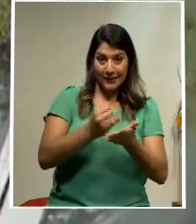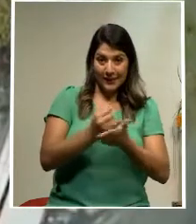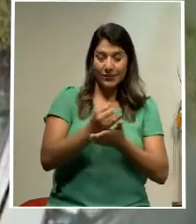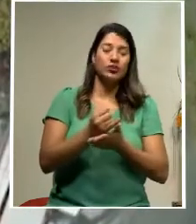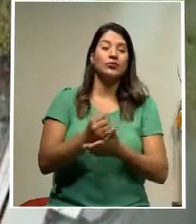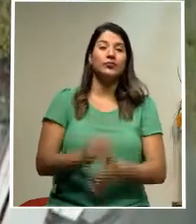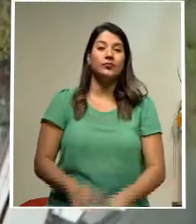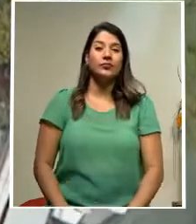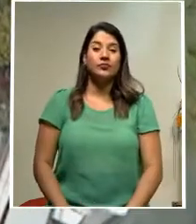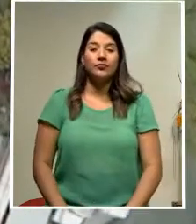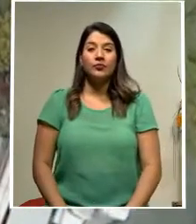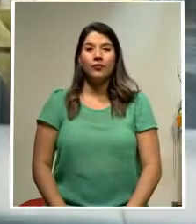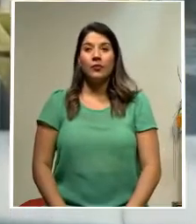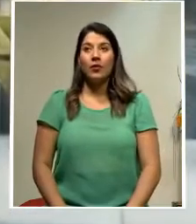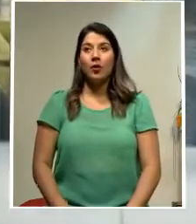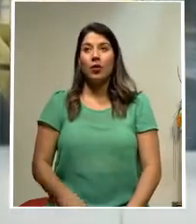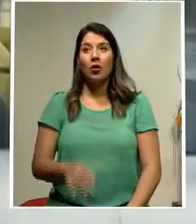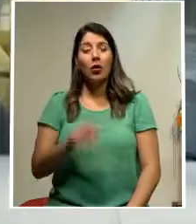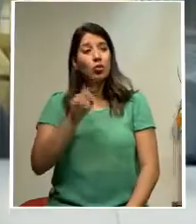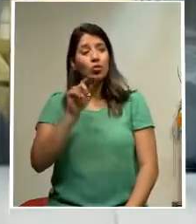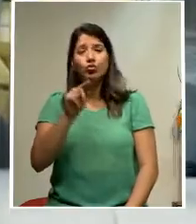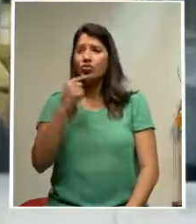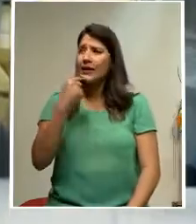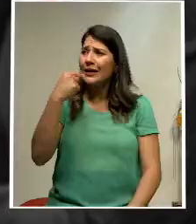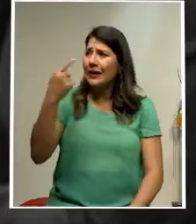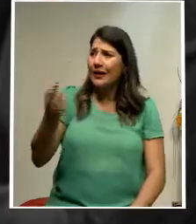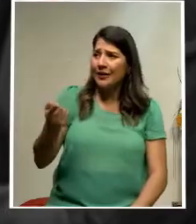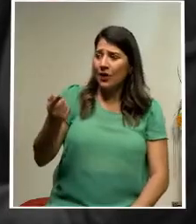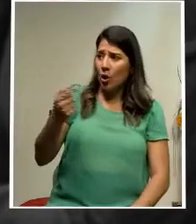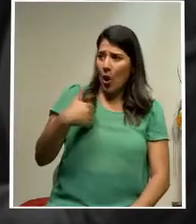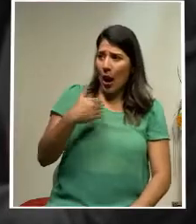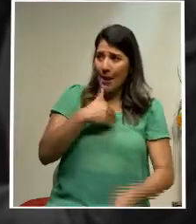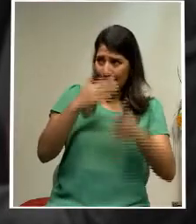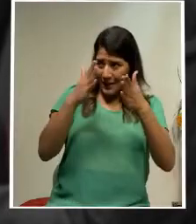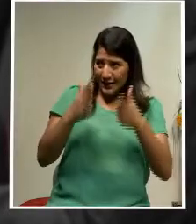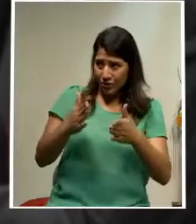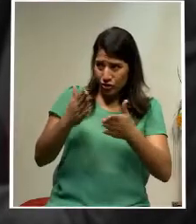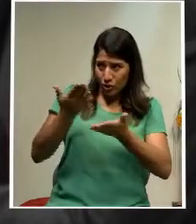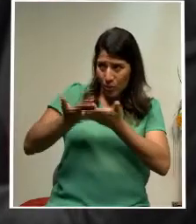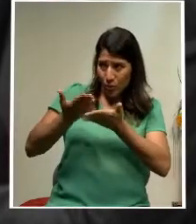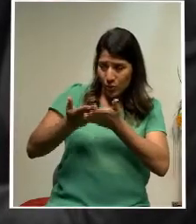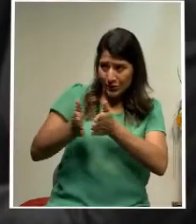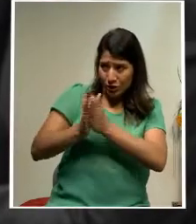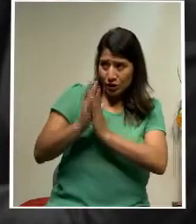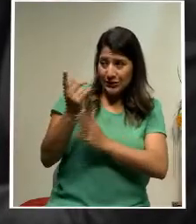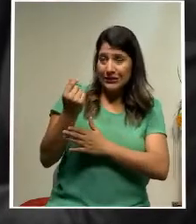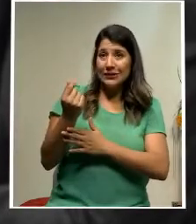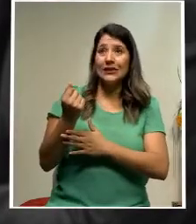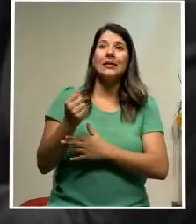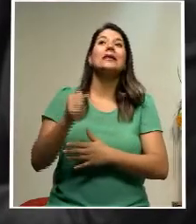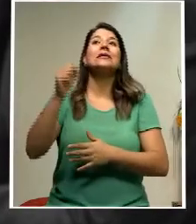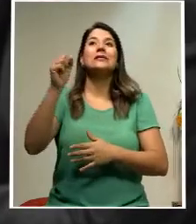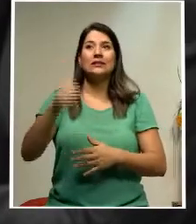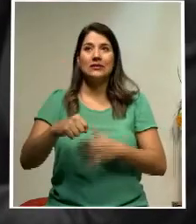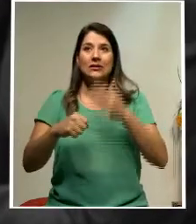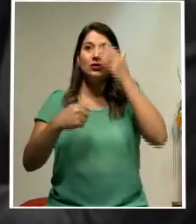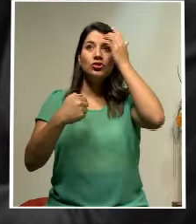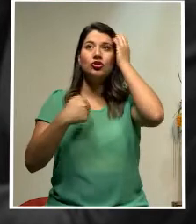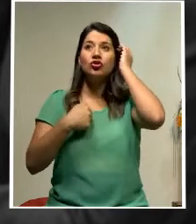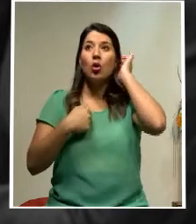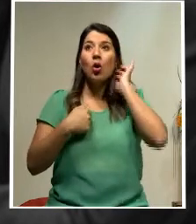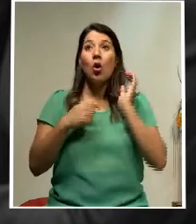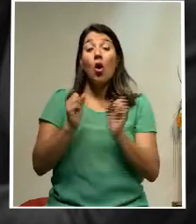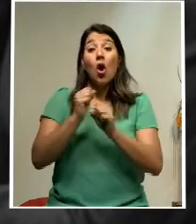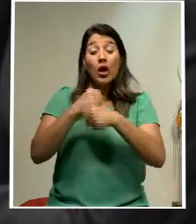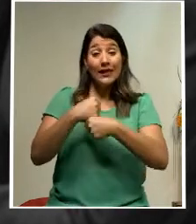H. Solís. ¿Usted le informó a Elian Villegas de la moción? Nosotros, efectivamente, después de la reunión le hice un resumen y